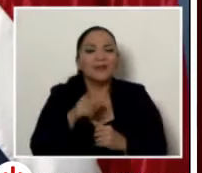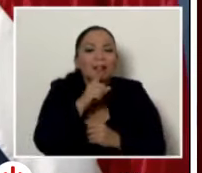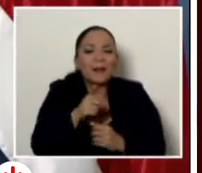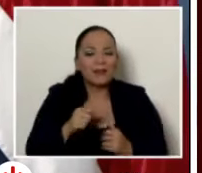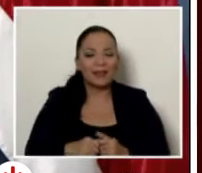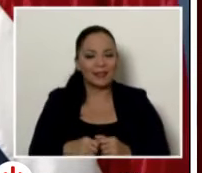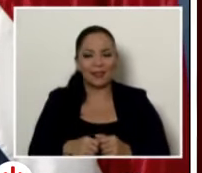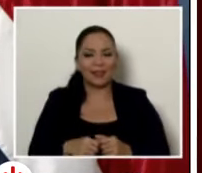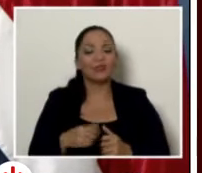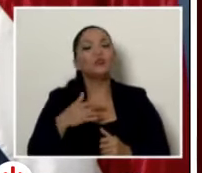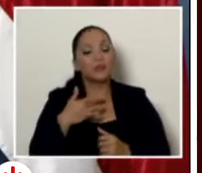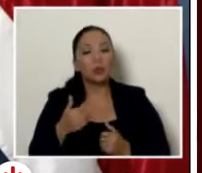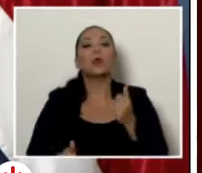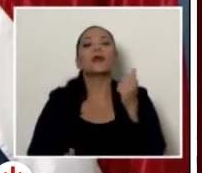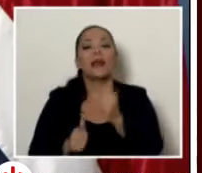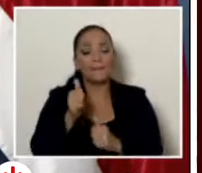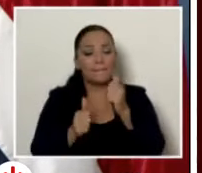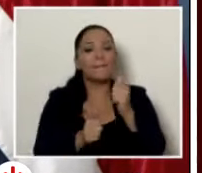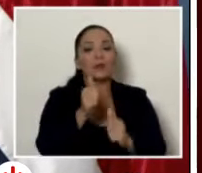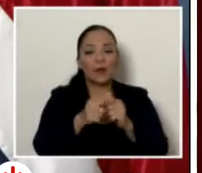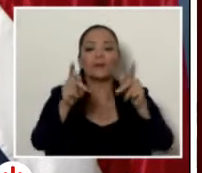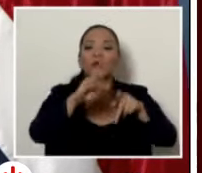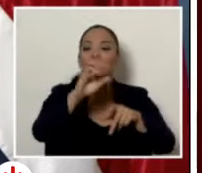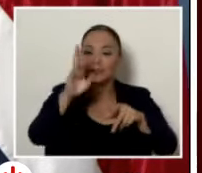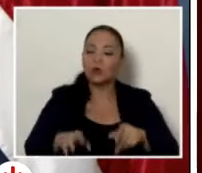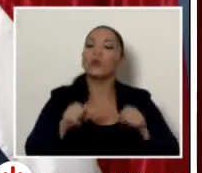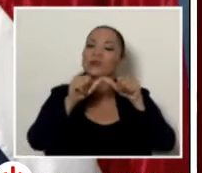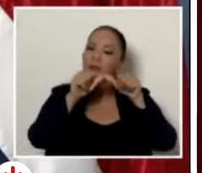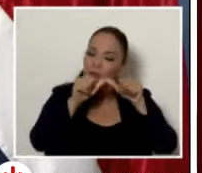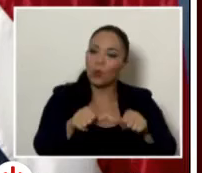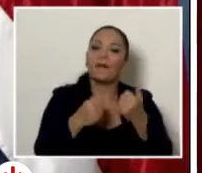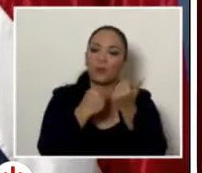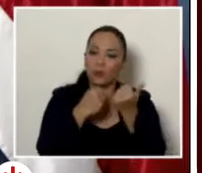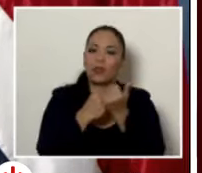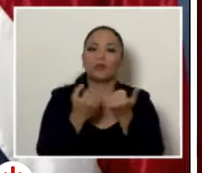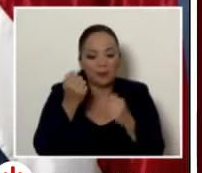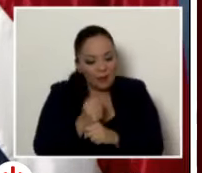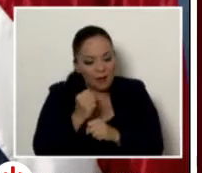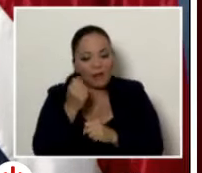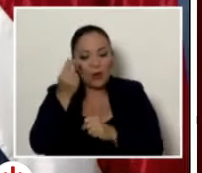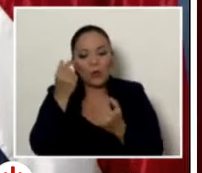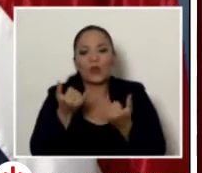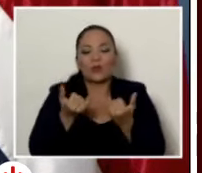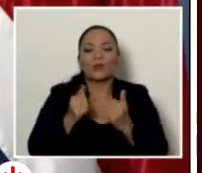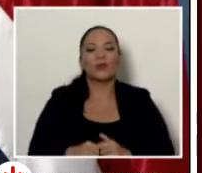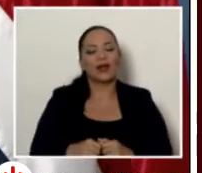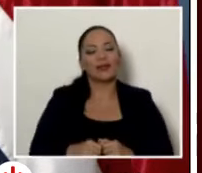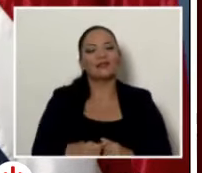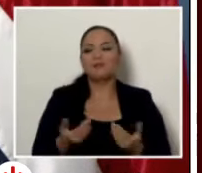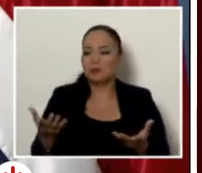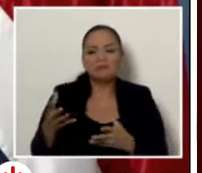mayoría muy amplia de los costarricenses continúa apoyando la gestión del gobierno y eso yo le doy la